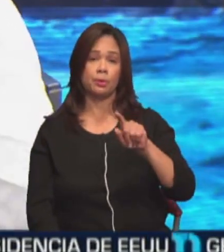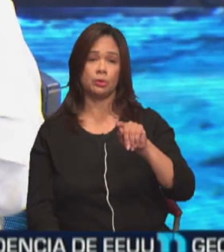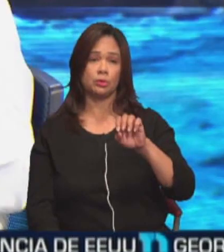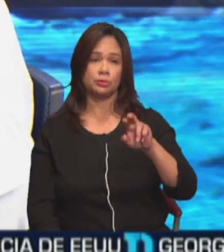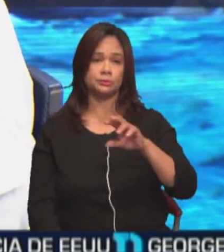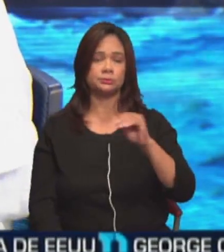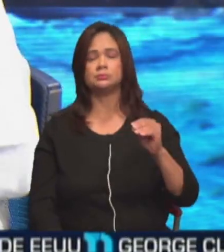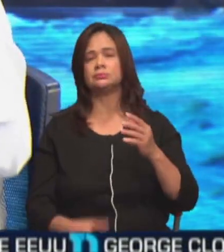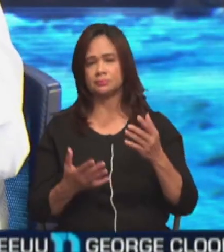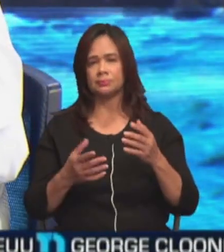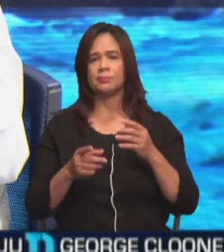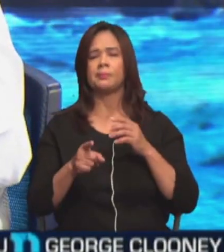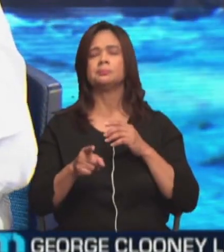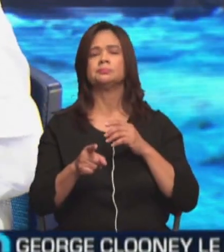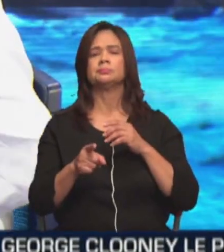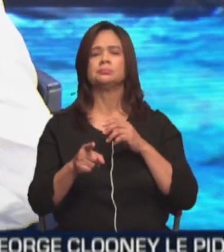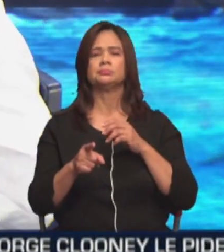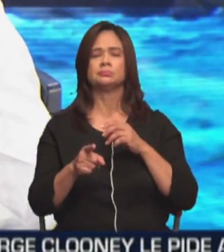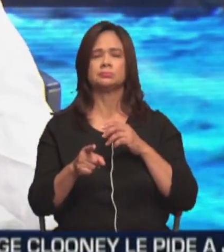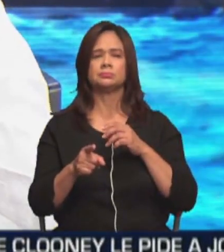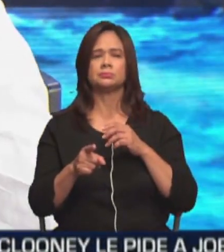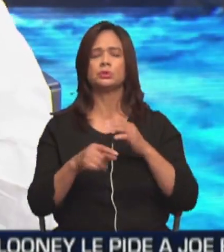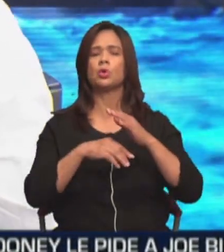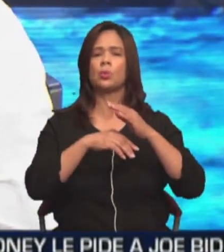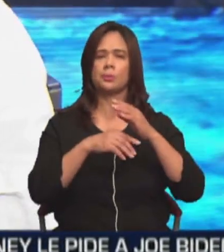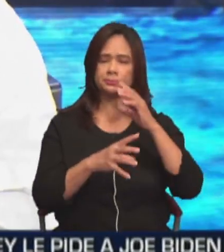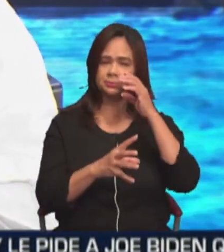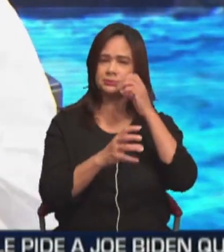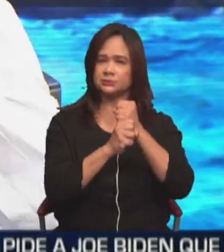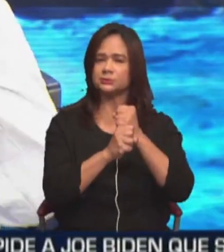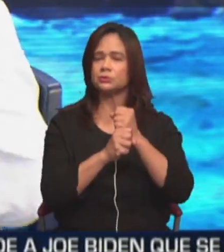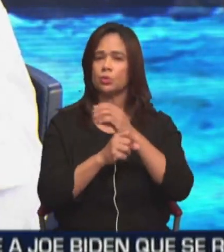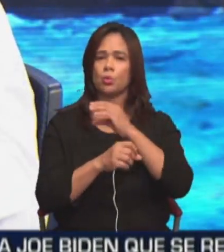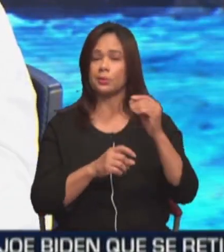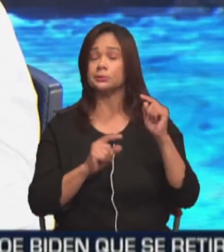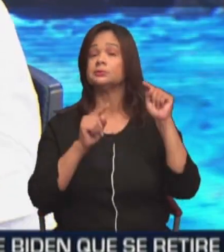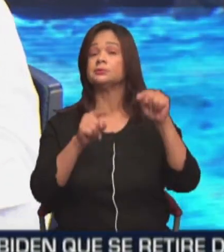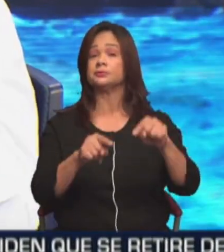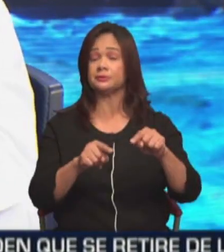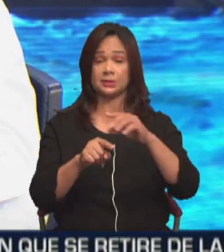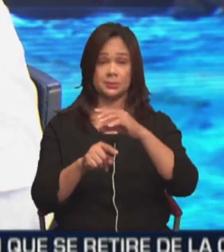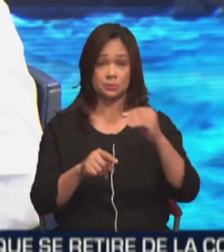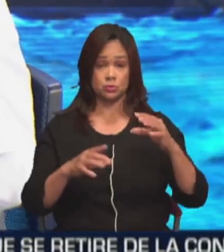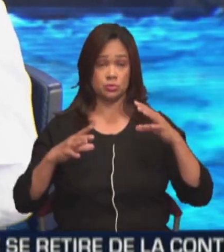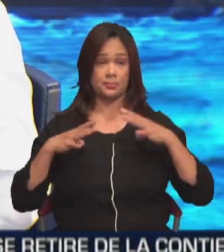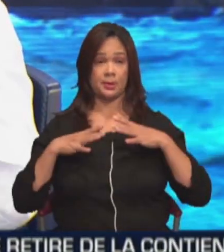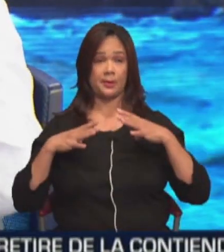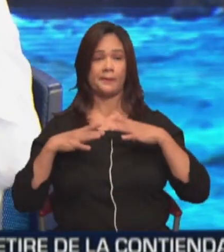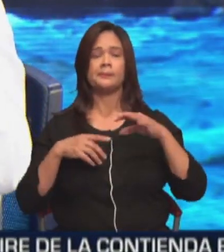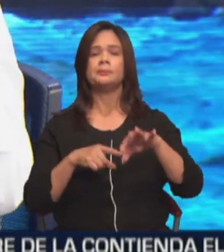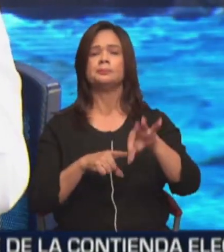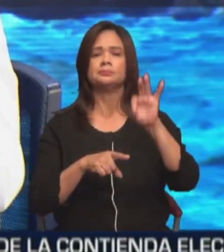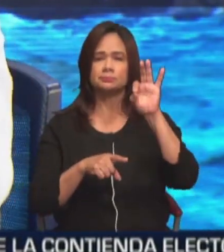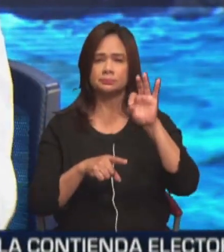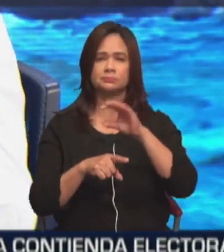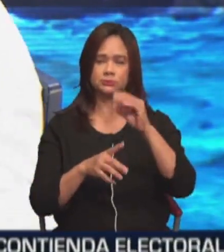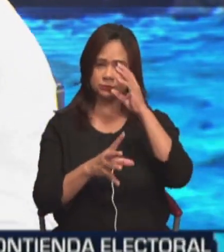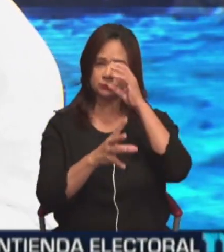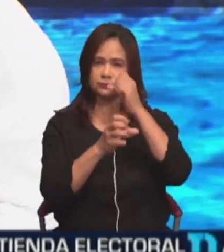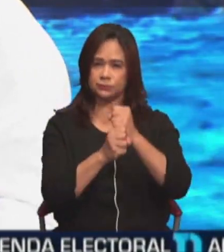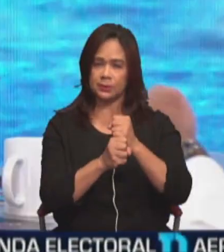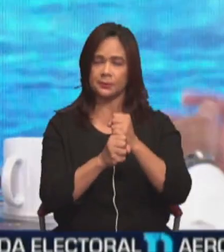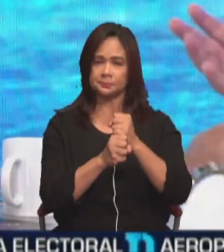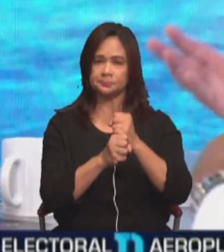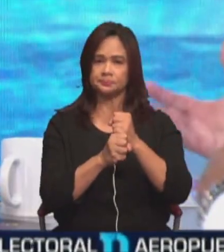qué bueno que existe para el turista, pero qué cómoda y confianza nos sentimos cuando vayamos a nuestras vacaciones, encontremos esa confianza y